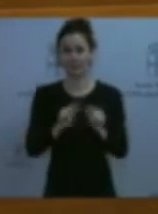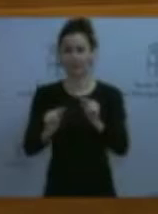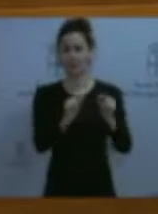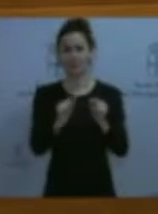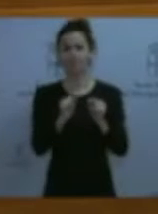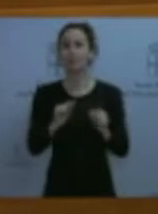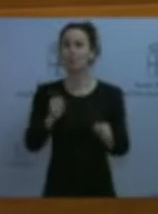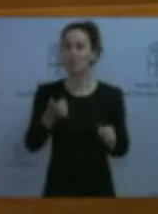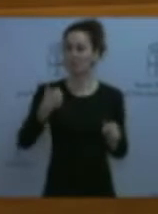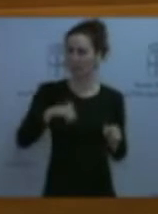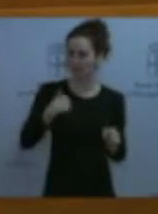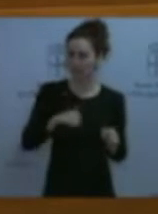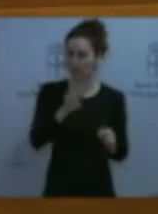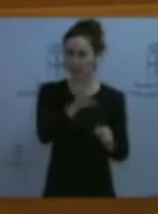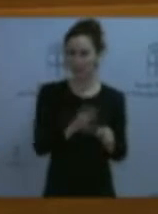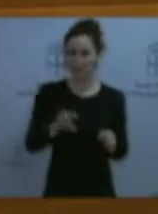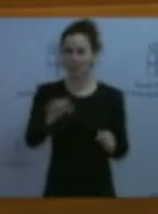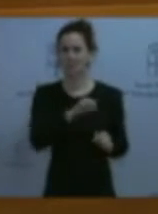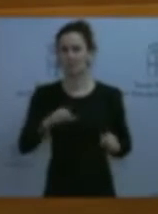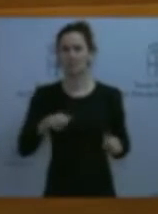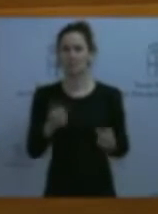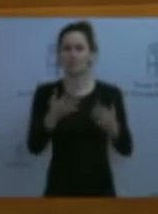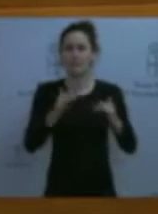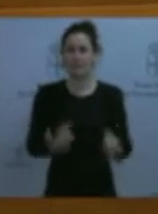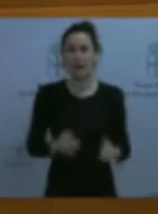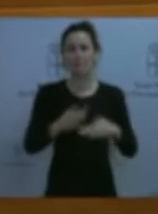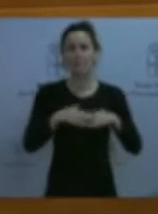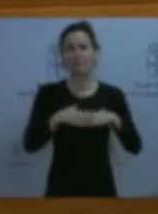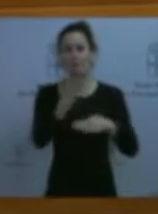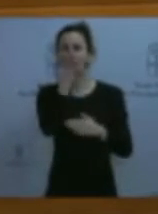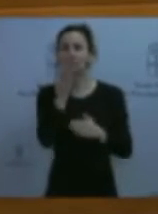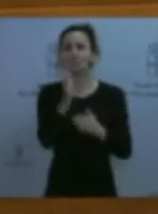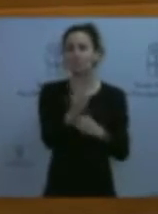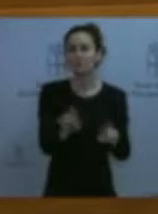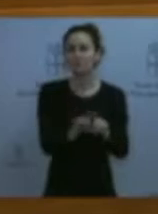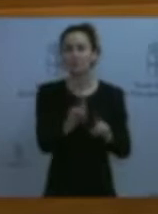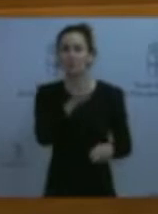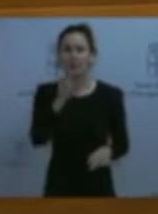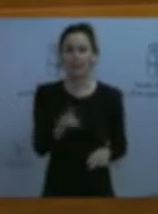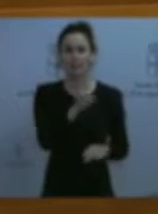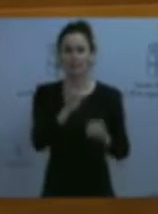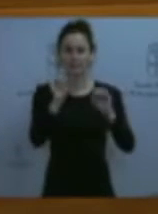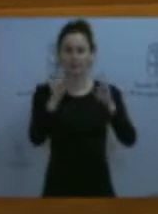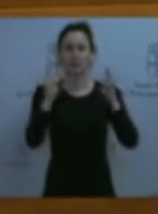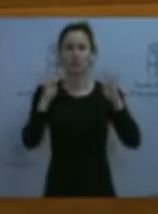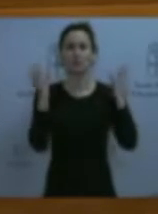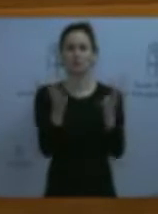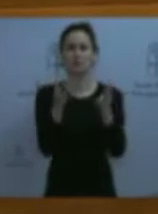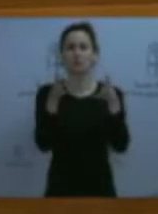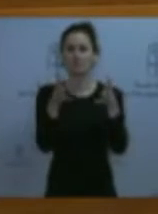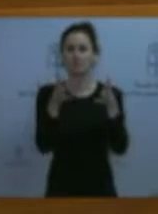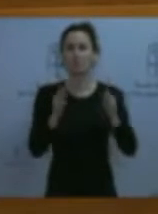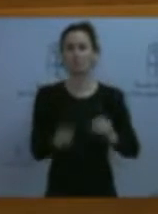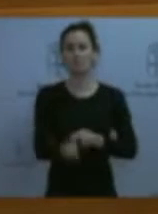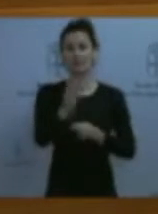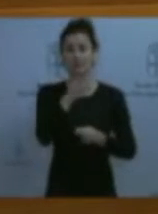que en otras comunidades ya existen figuras, como en Canarias con el Consejo Asesor de Pesca y que ustedes están favoreciendo